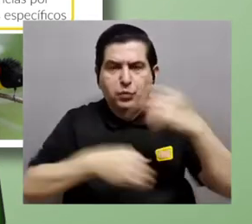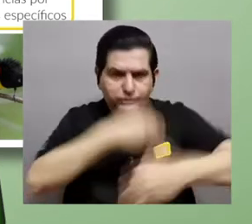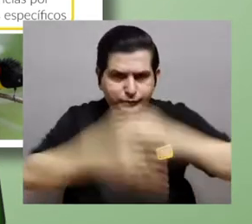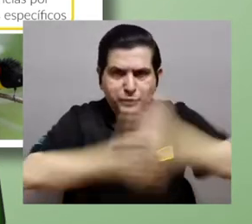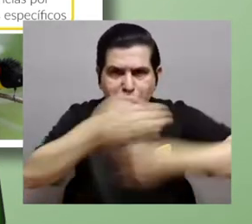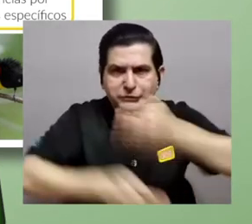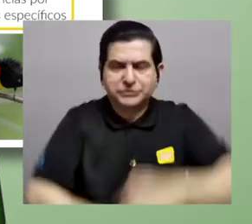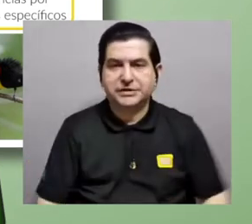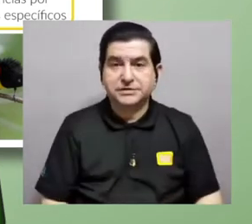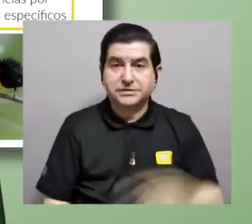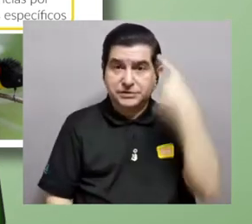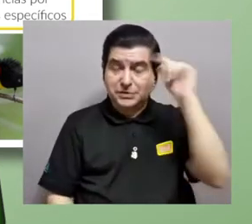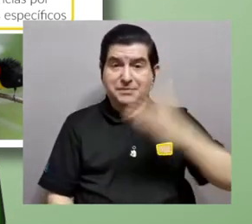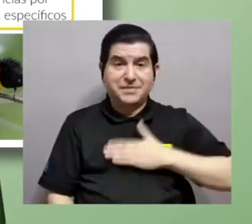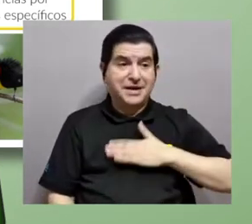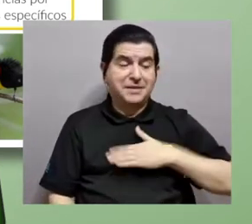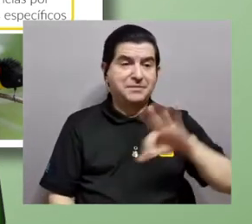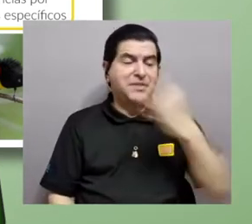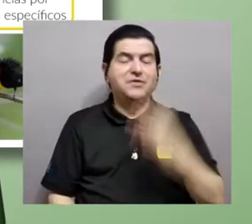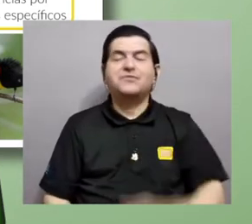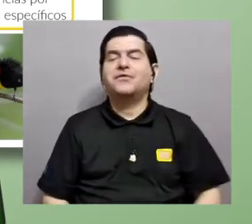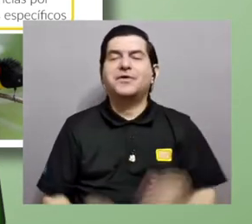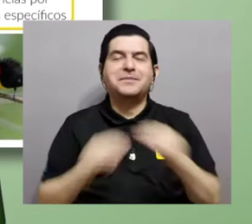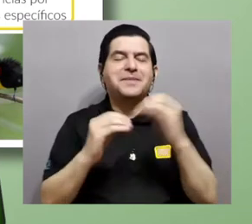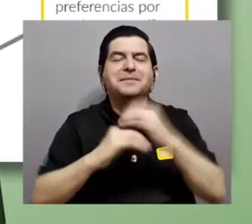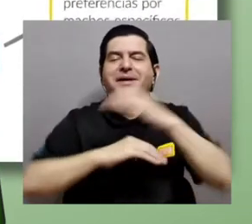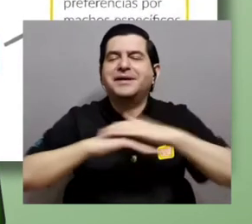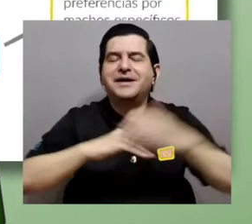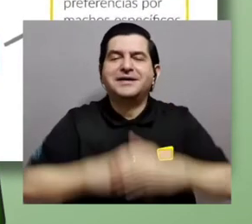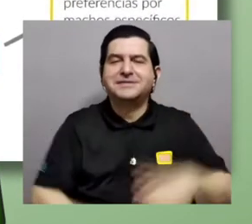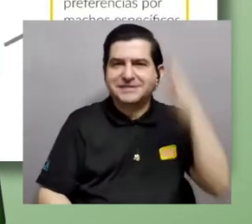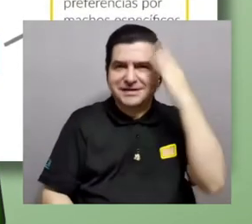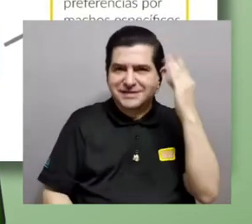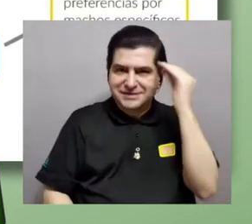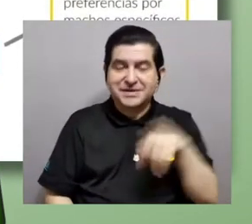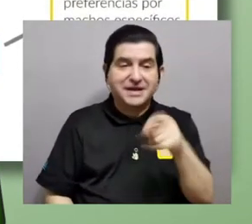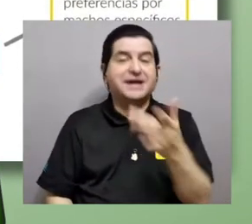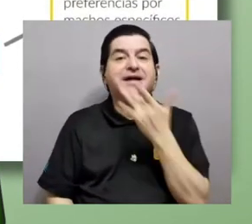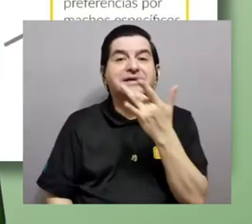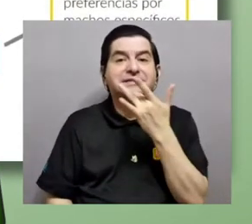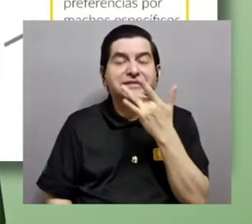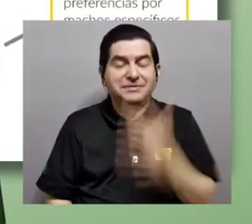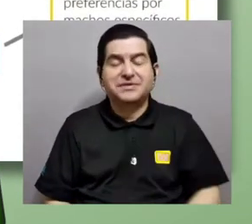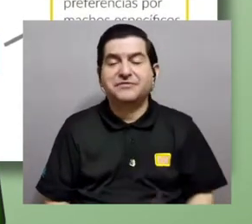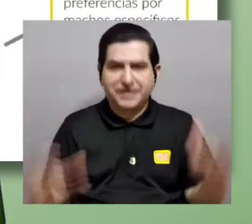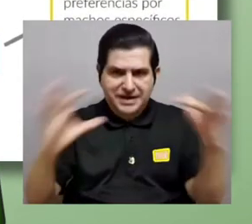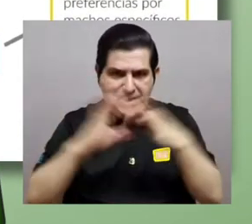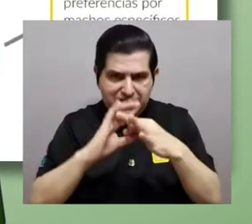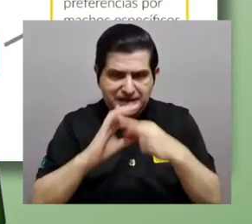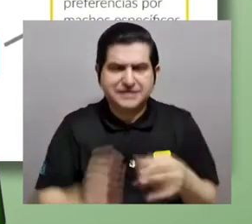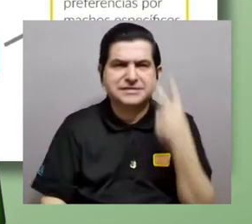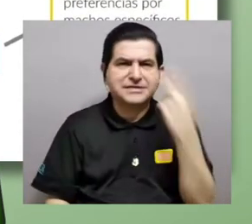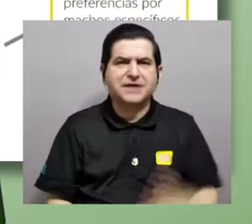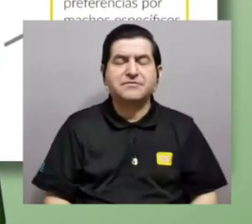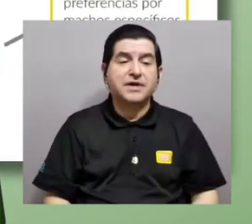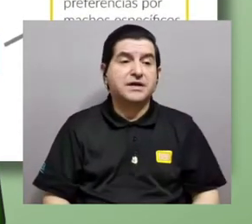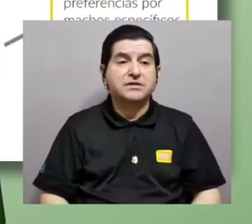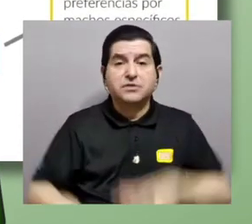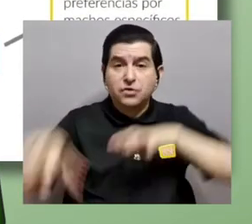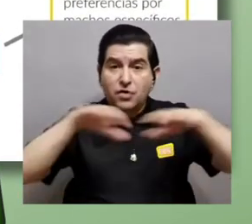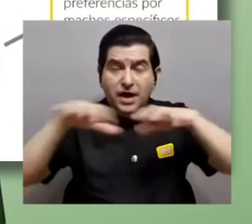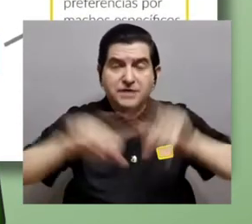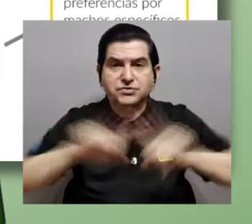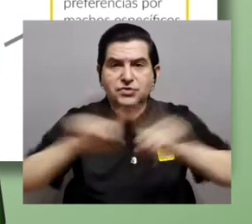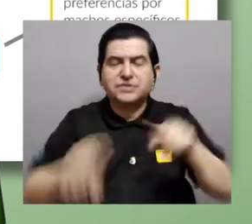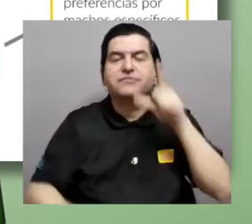Y para mí no hay una manera más agradable de experimentar estas preferencias sexuales que viendo el cortejo en algunas especies